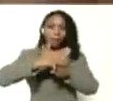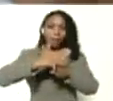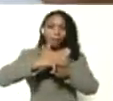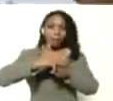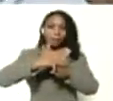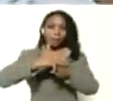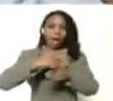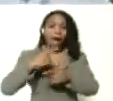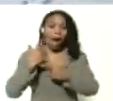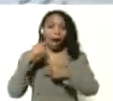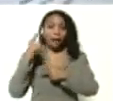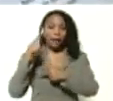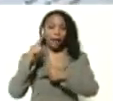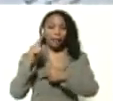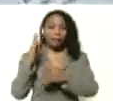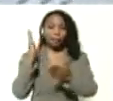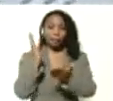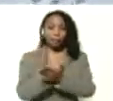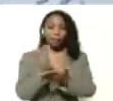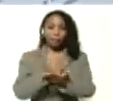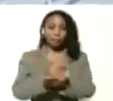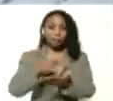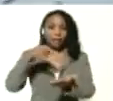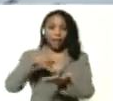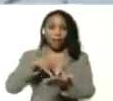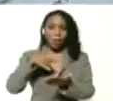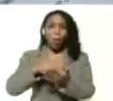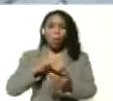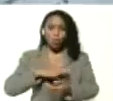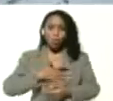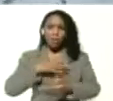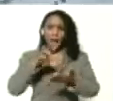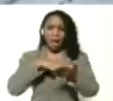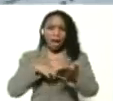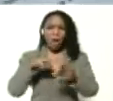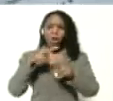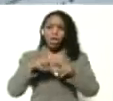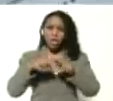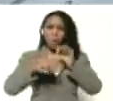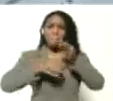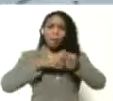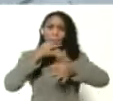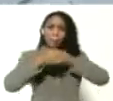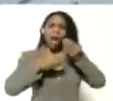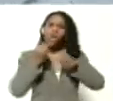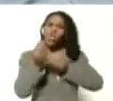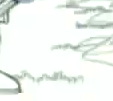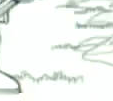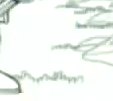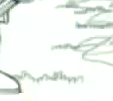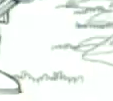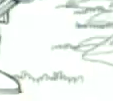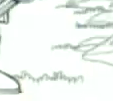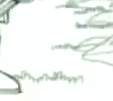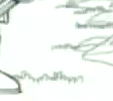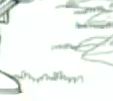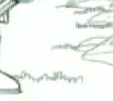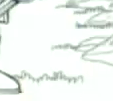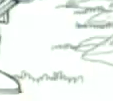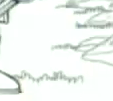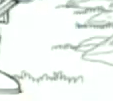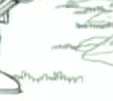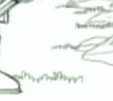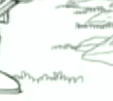aquí está el parte de guerra de Carabobo se lo podemos leer a los niños y explicarles cómo fue la batalla de Carabobo y el gran triunfo